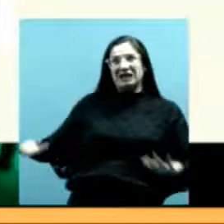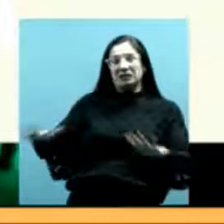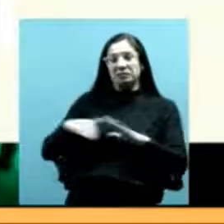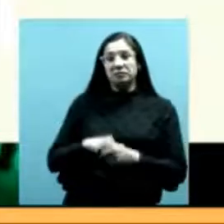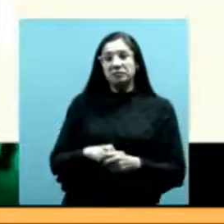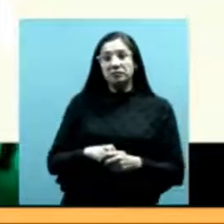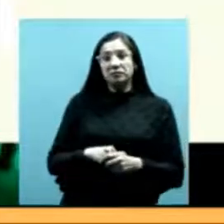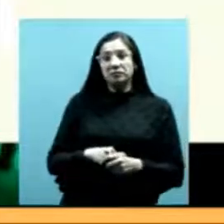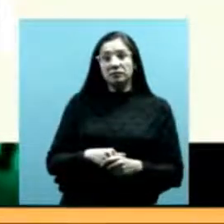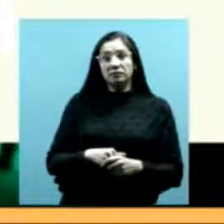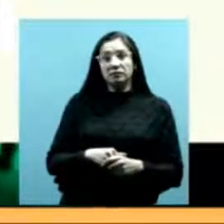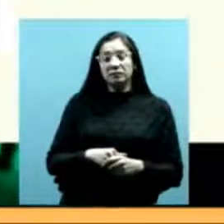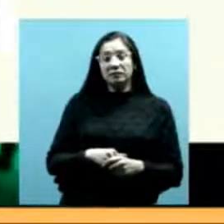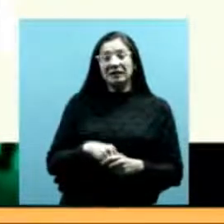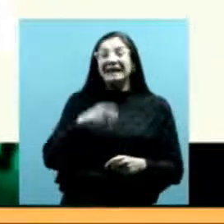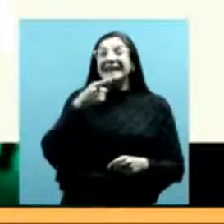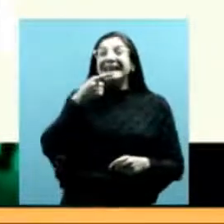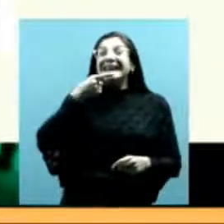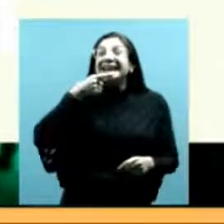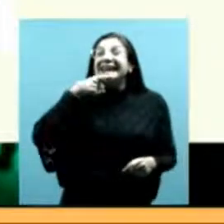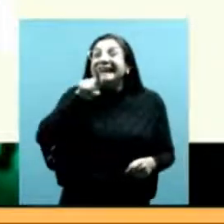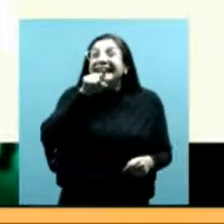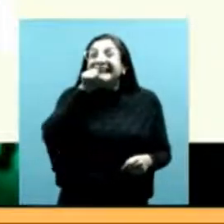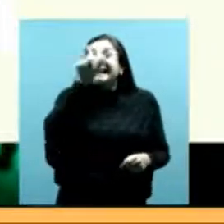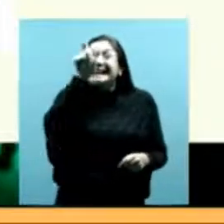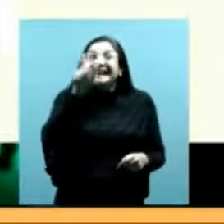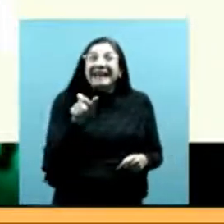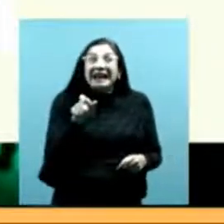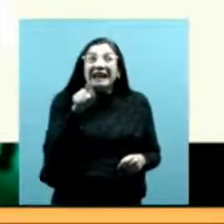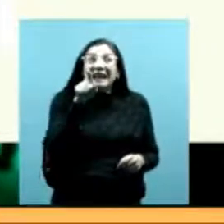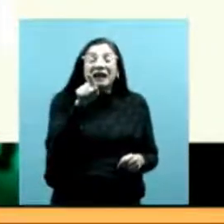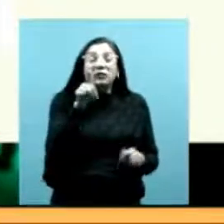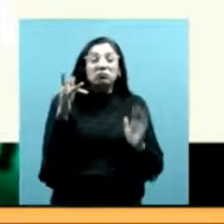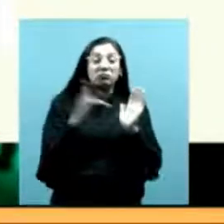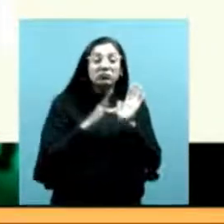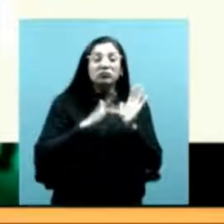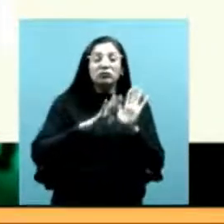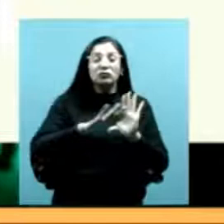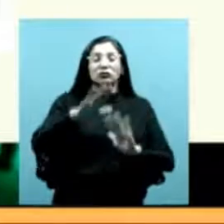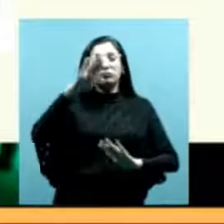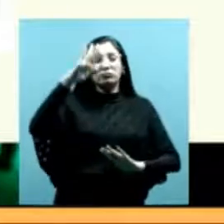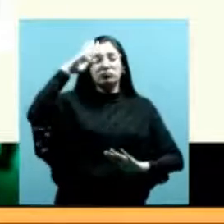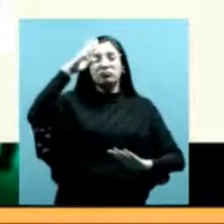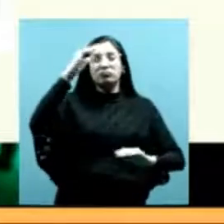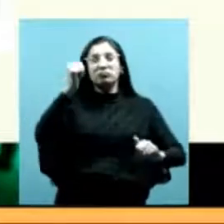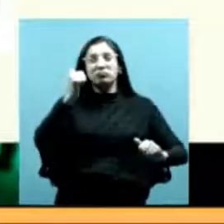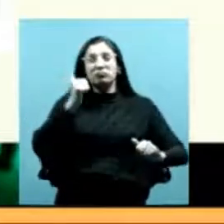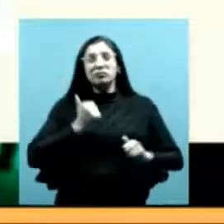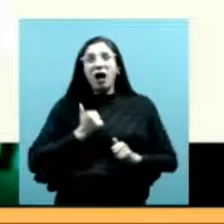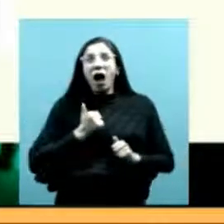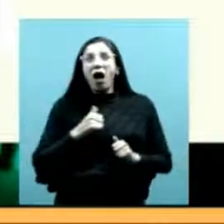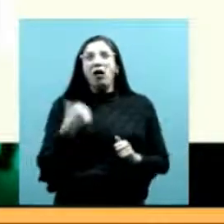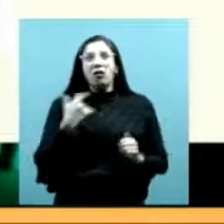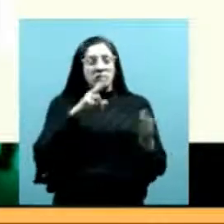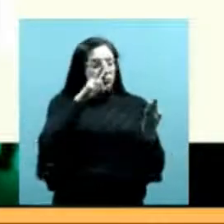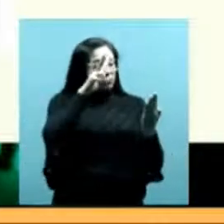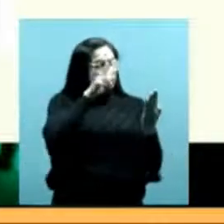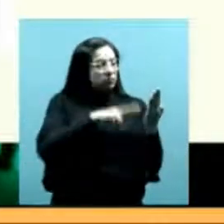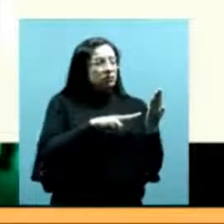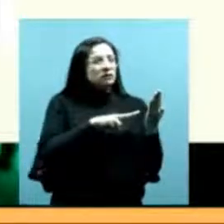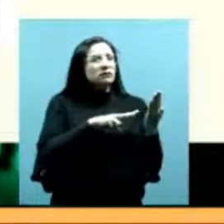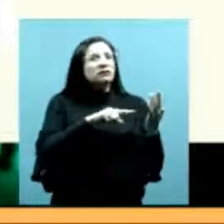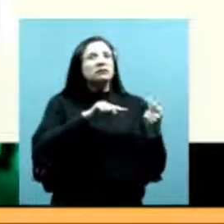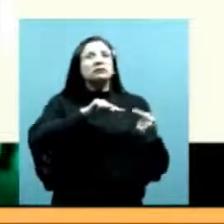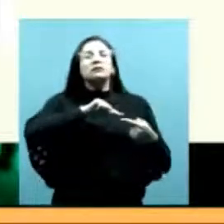de las campañas militares como parte del ejército y esto es muy doloroso escucharlo para los jóvenes de la comunidad